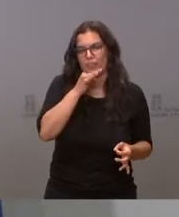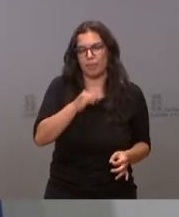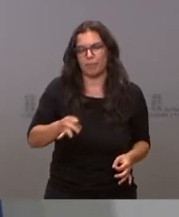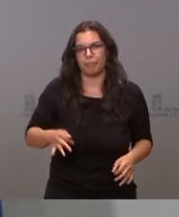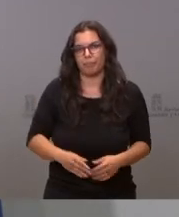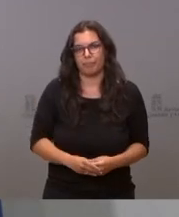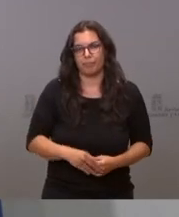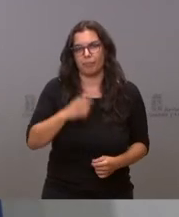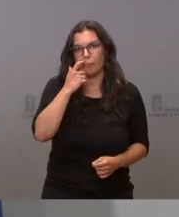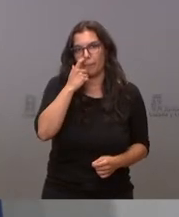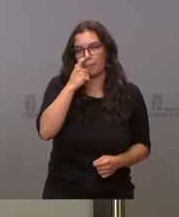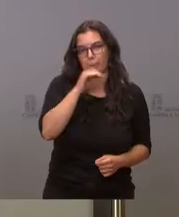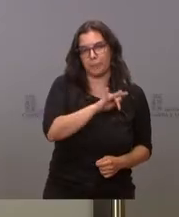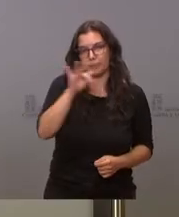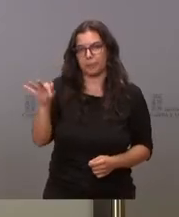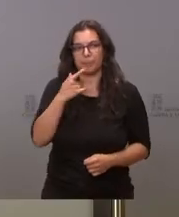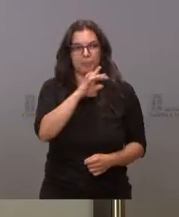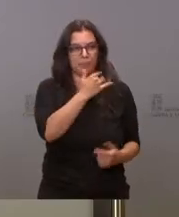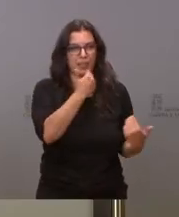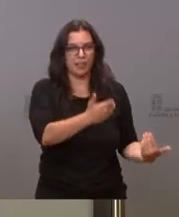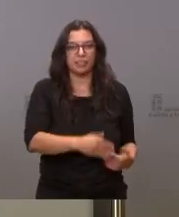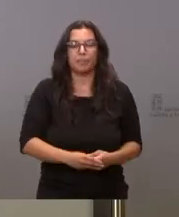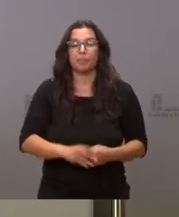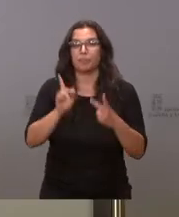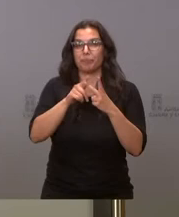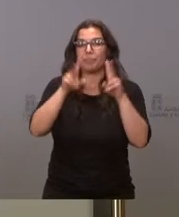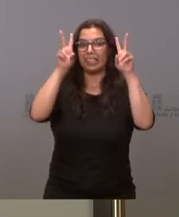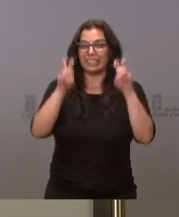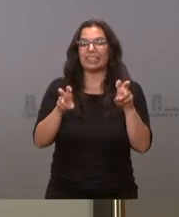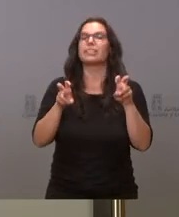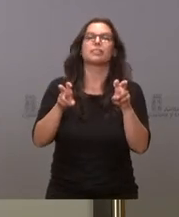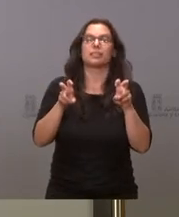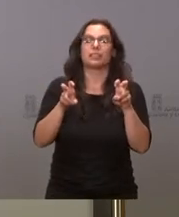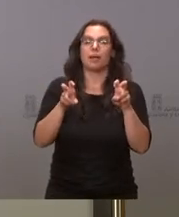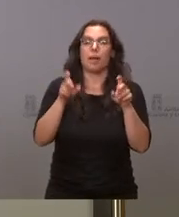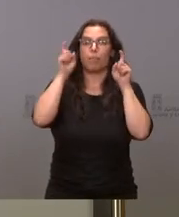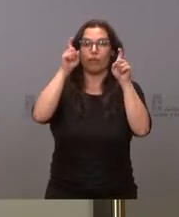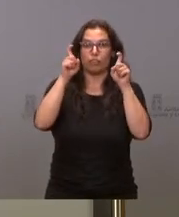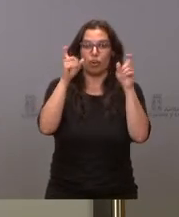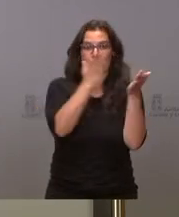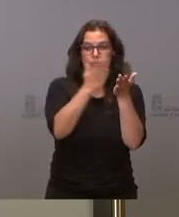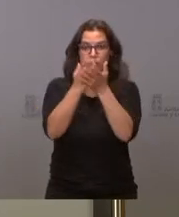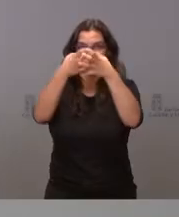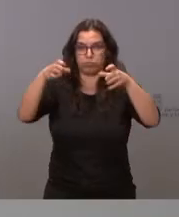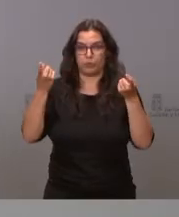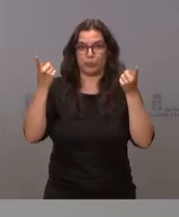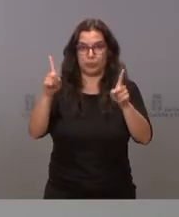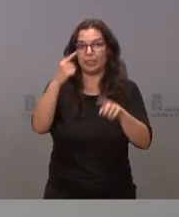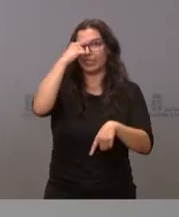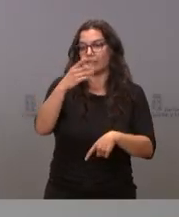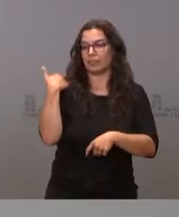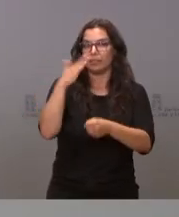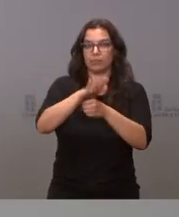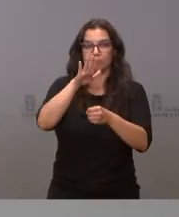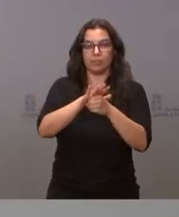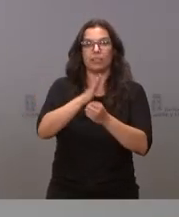estas vacunaciones. Sí, gracias. Respecto al tema de los desdobles, como bien sabe, el martes se presentó la presentación del